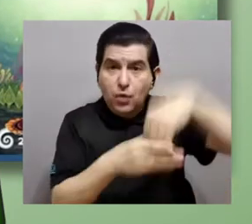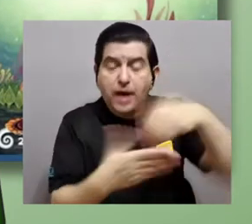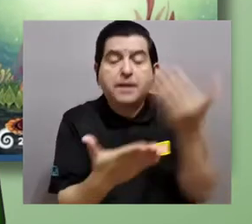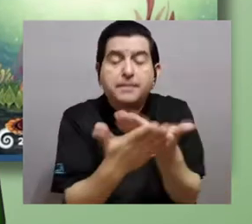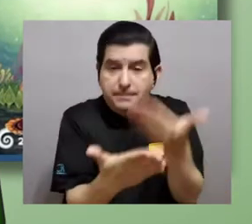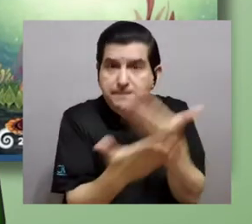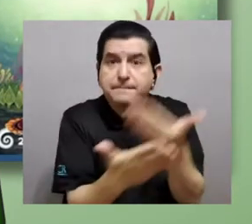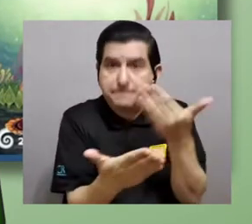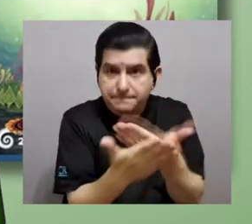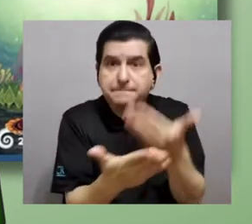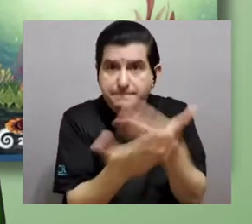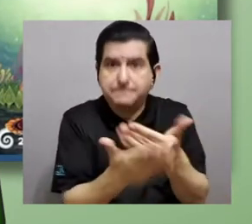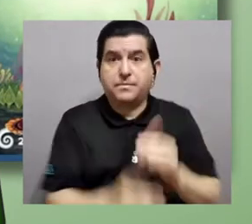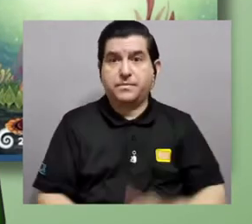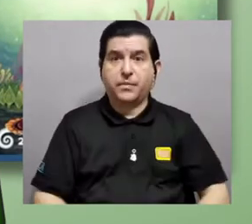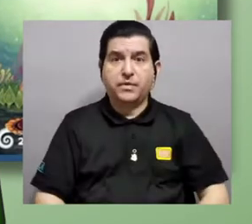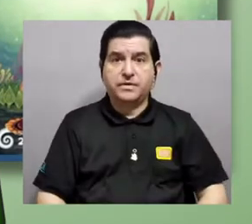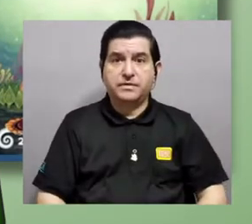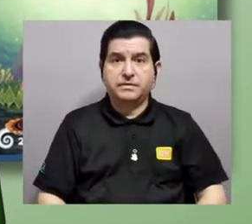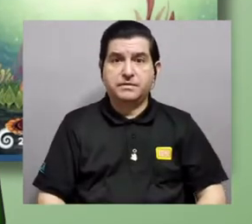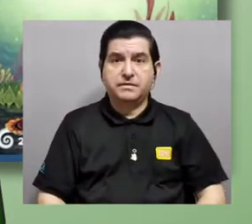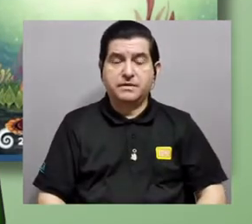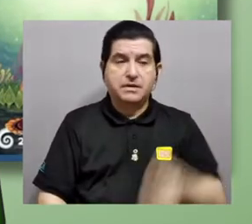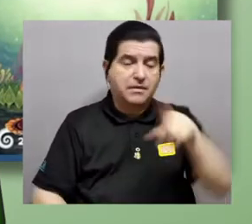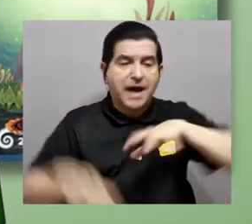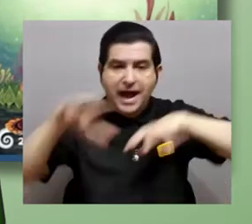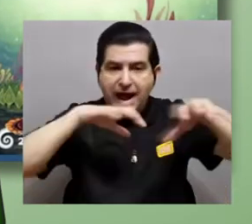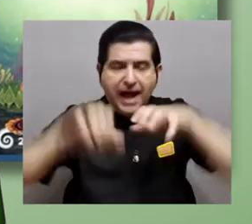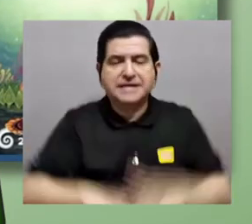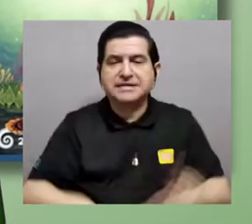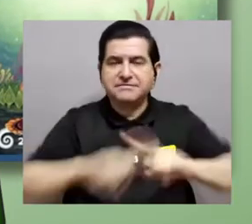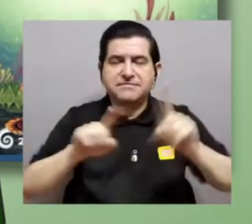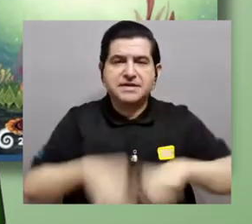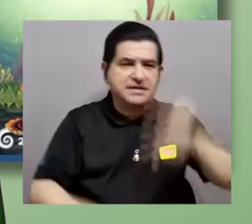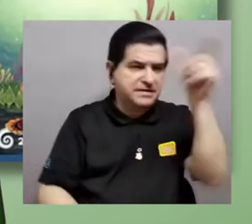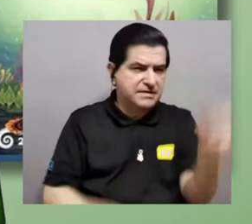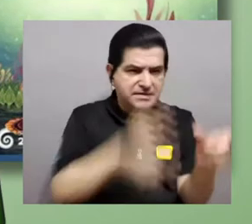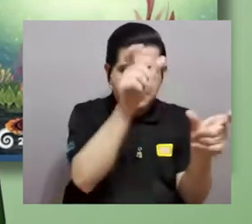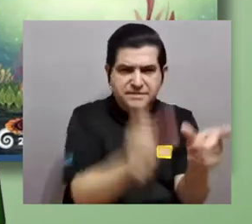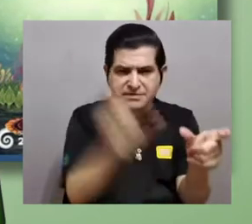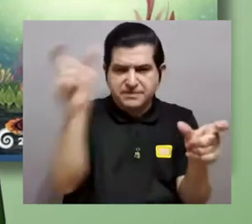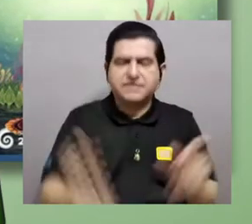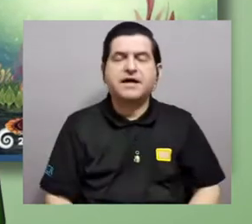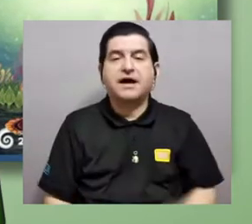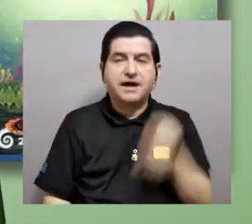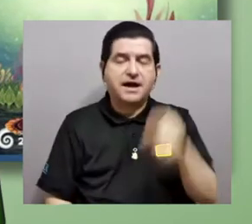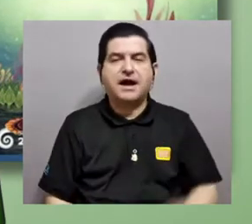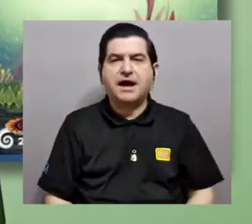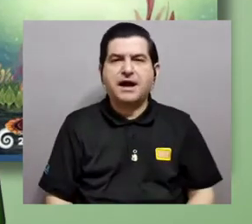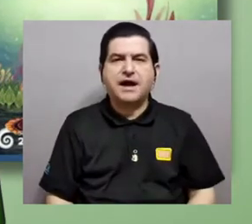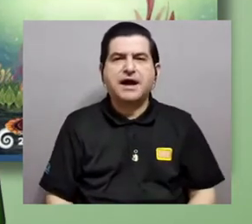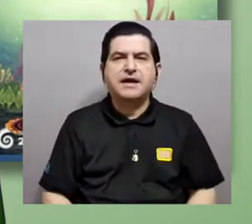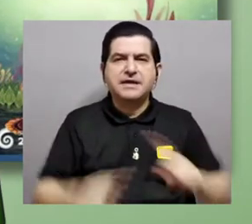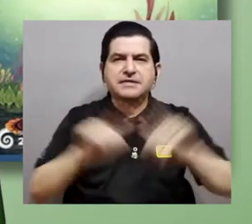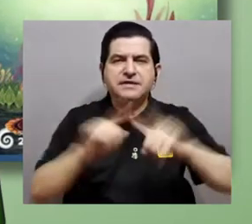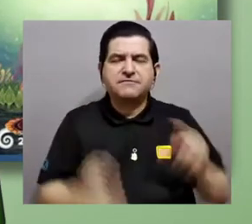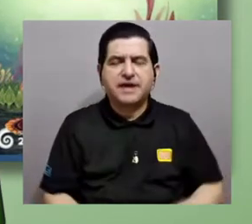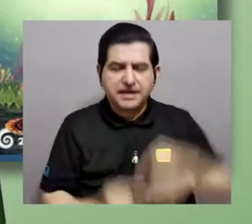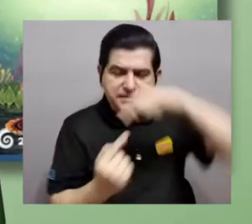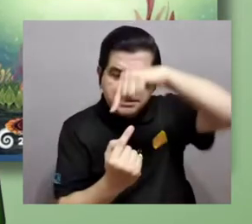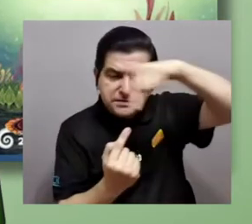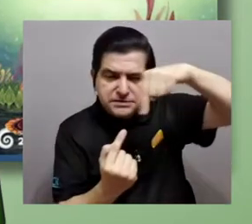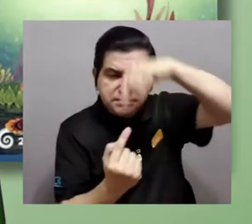tenemos evidencias de actividad de organismos, como son trazas espirales y circulares de varios